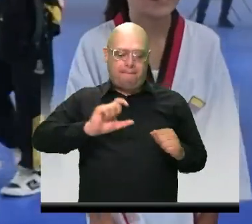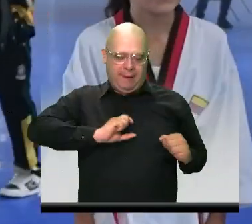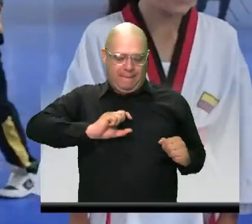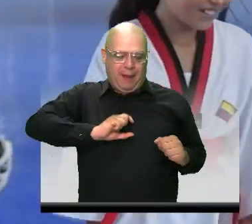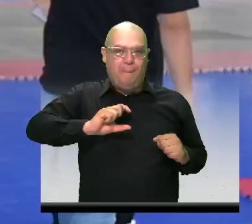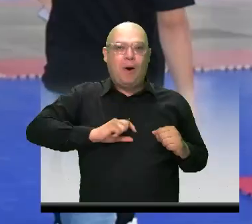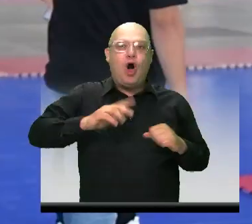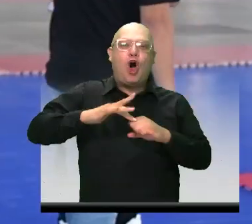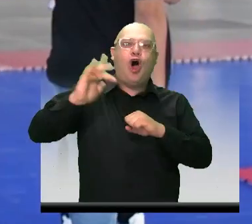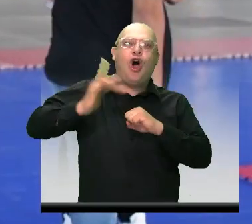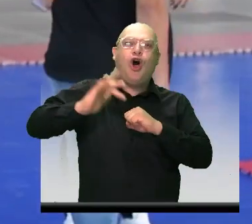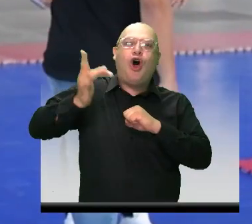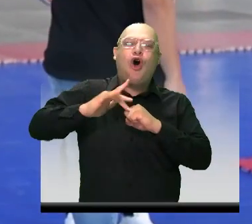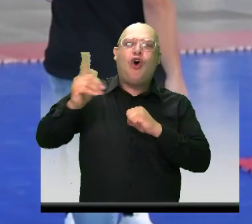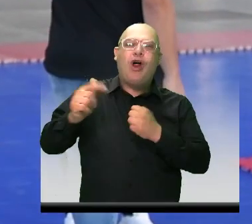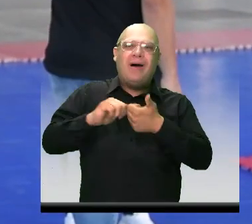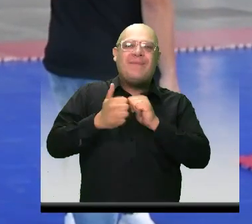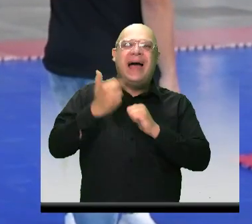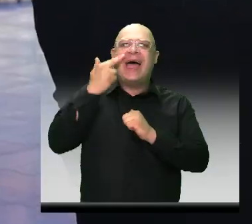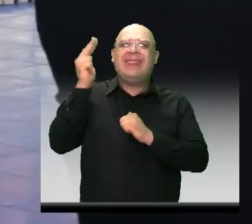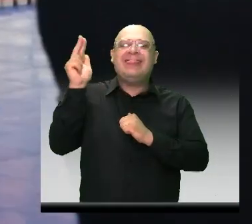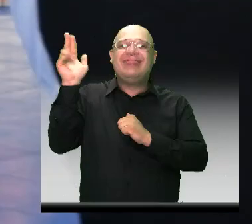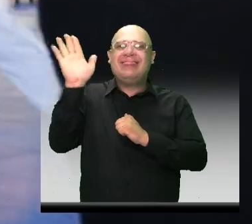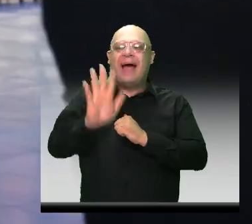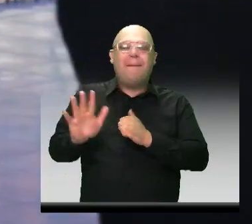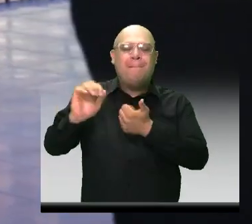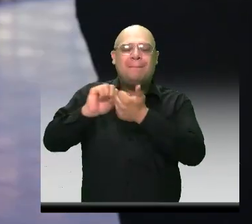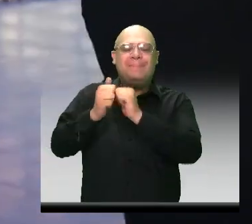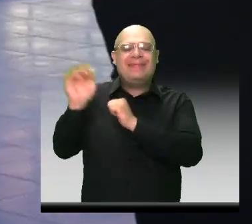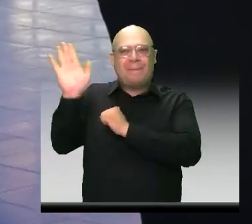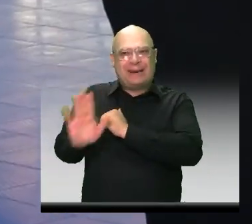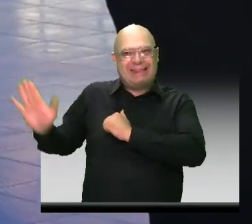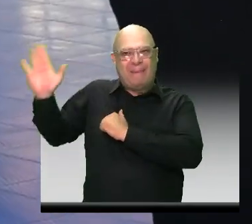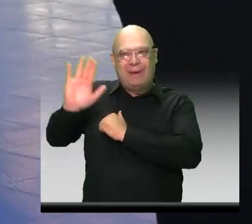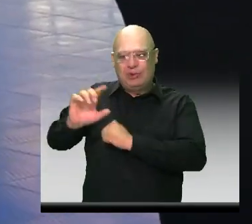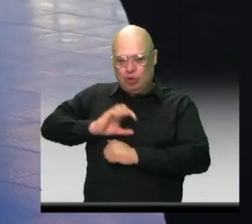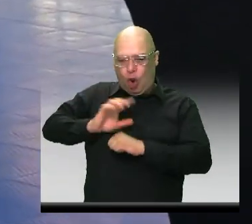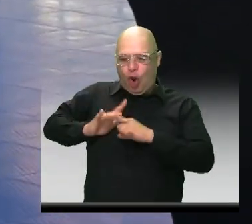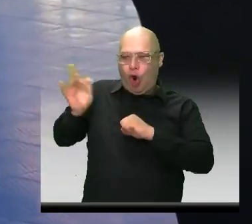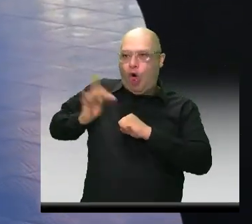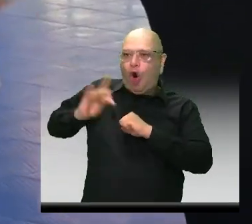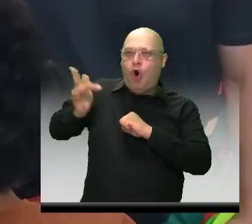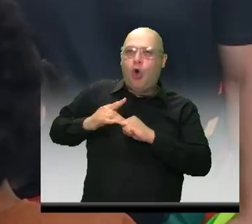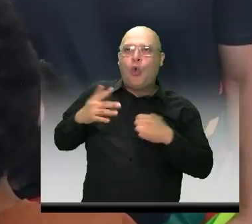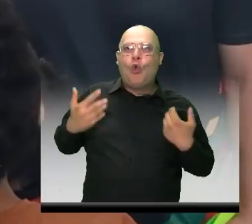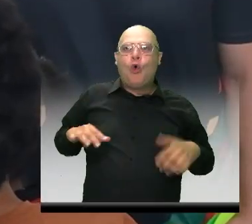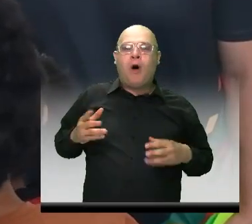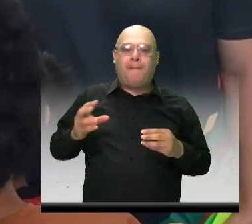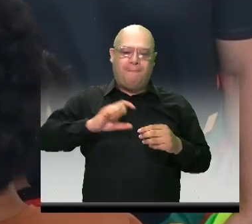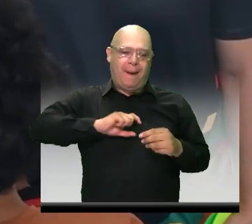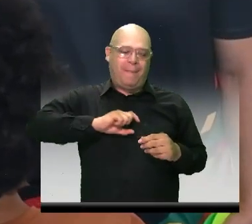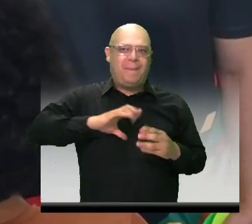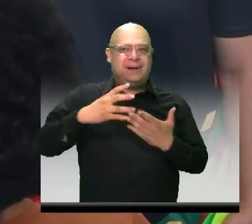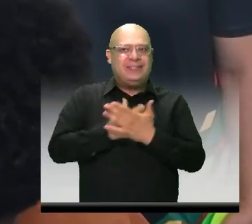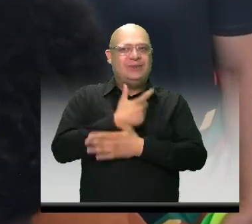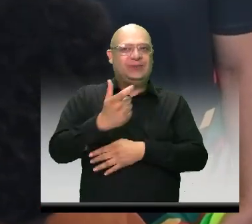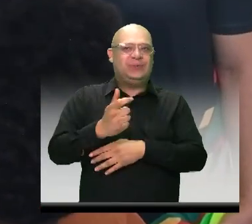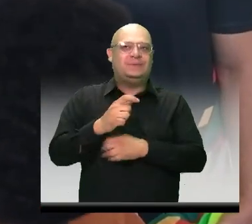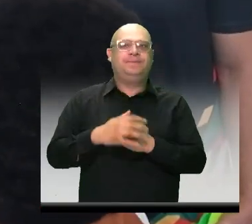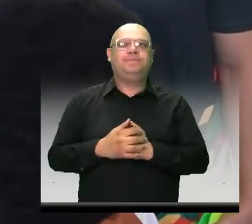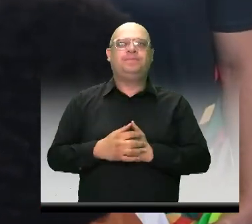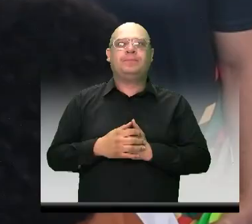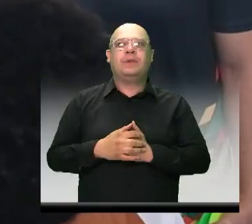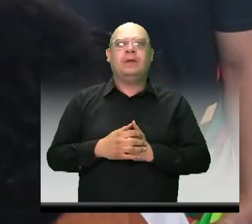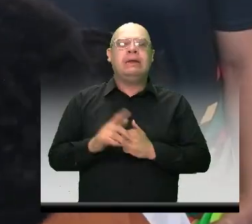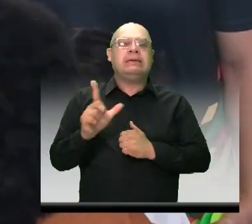pasados Juegos Deportivos Departamentales. La actividad física es un derecho fundamental, más de 100 mil personas